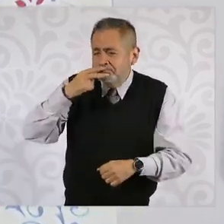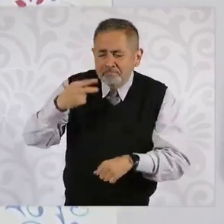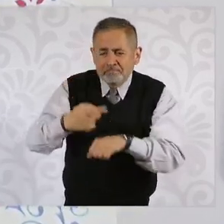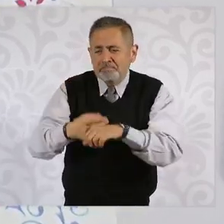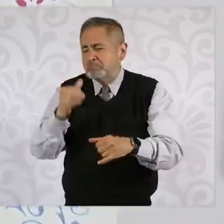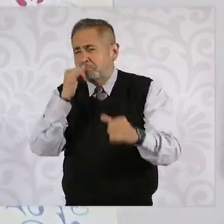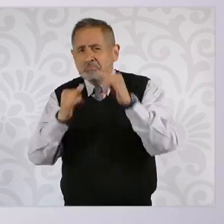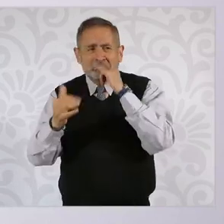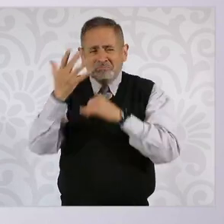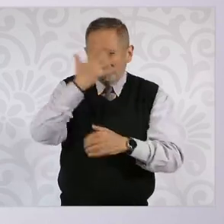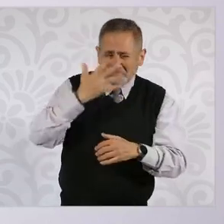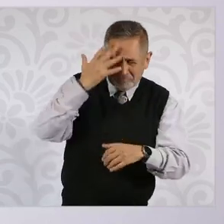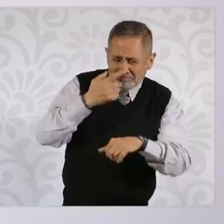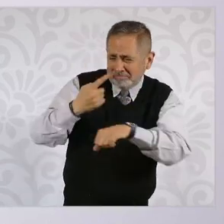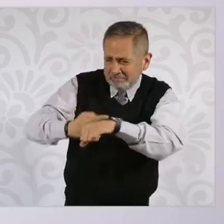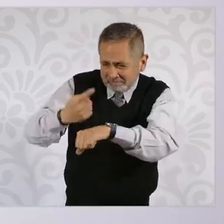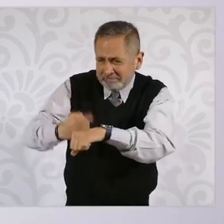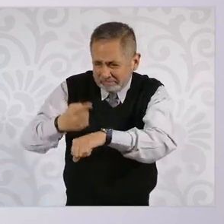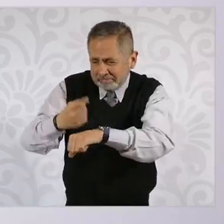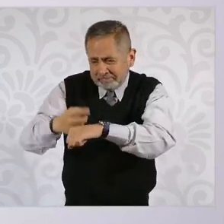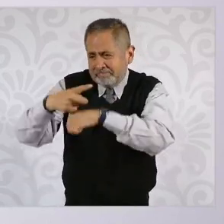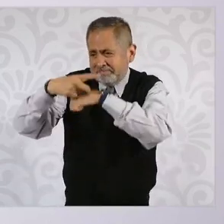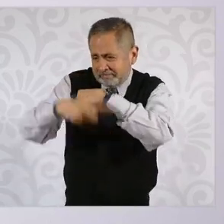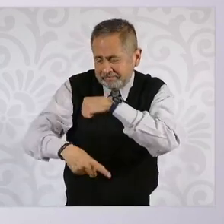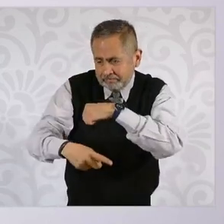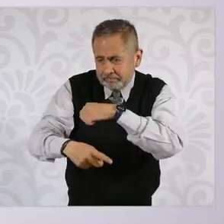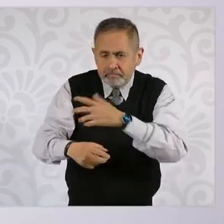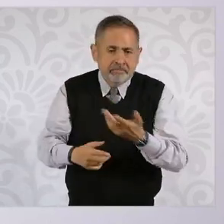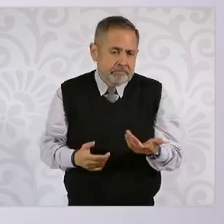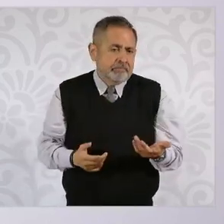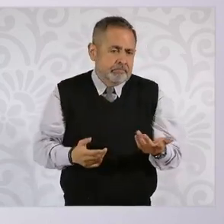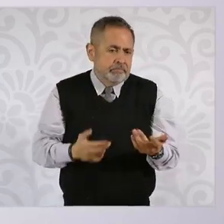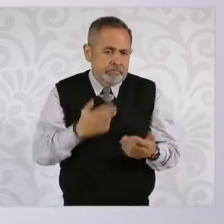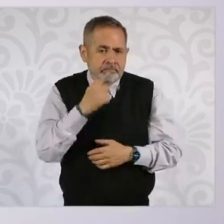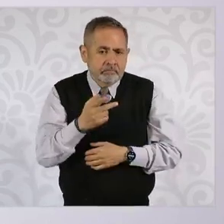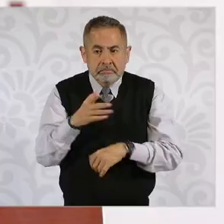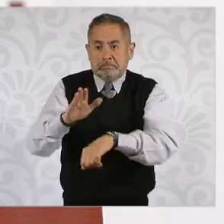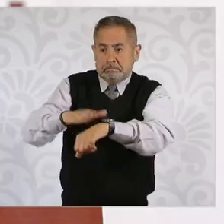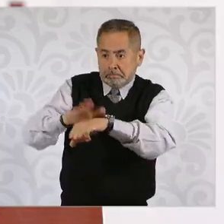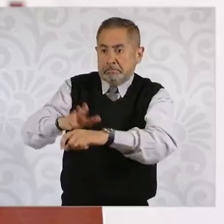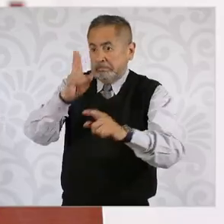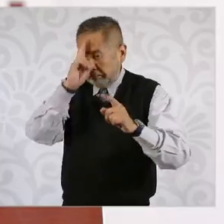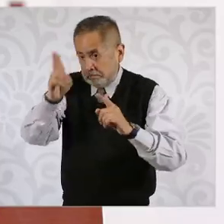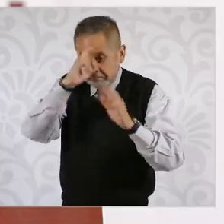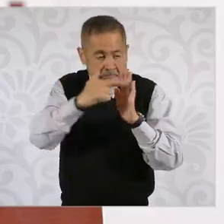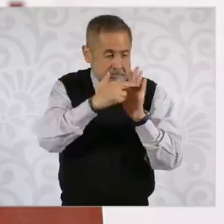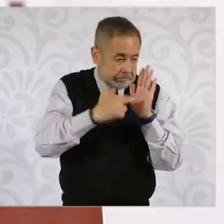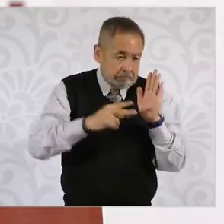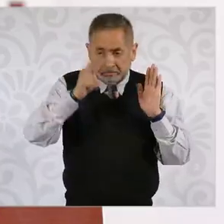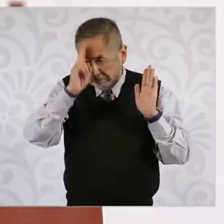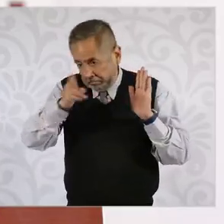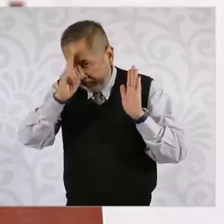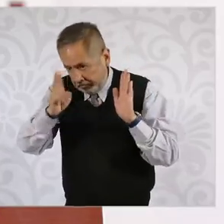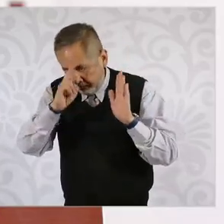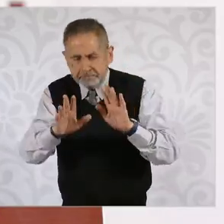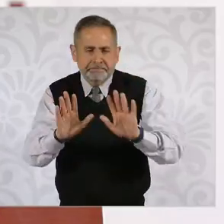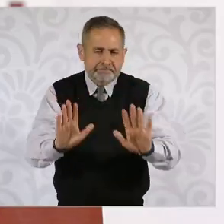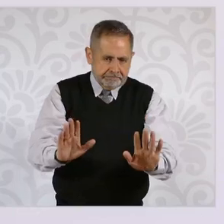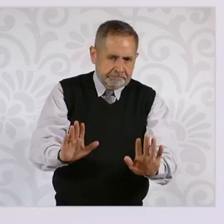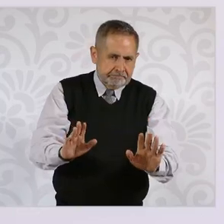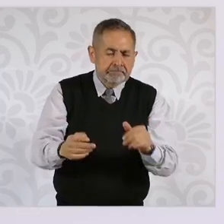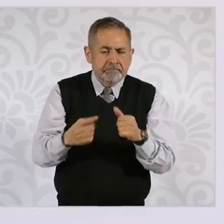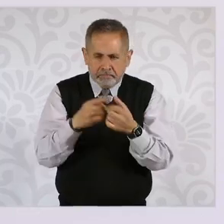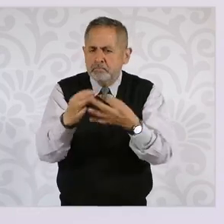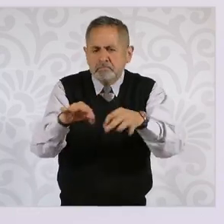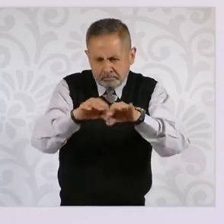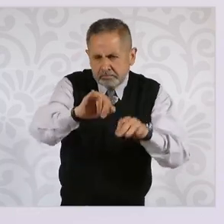las bebidas alcohólicas, etcétera, que estar también regulando todo. Entonces, hay que ver hasta dónde se regula, que es